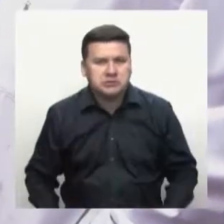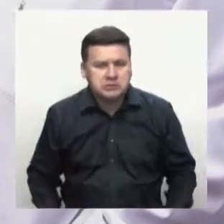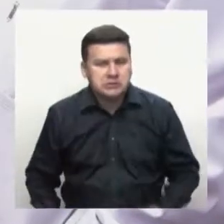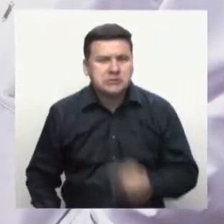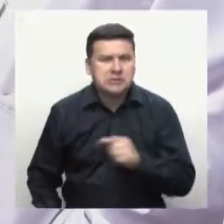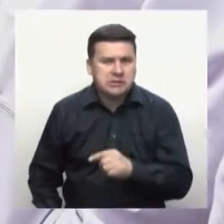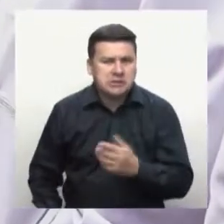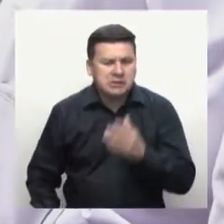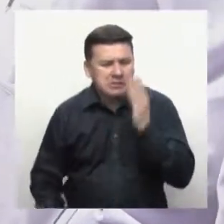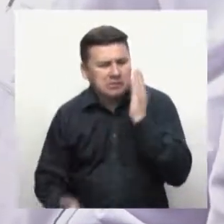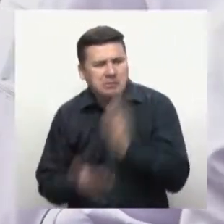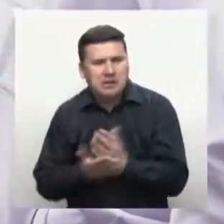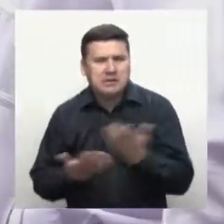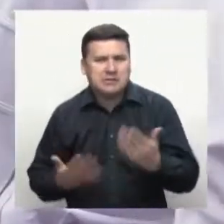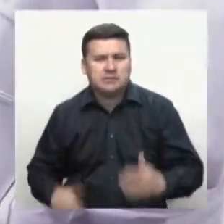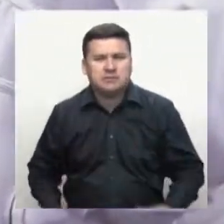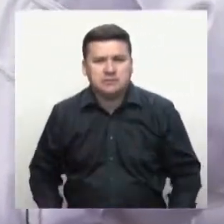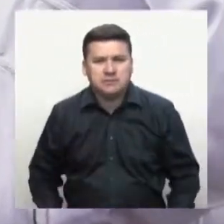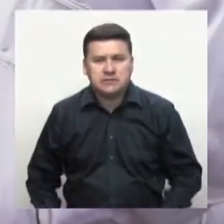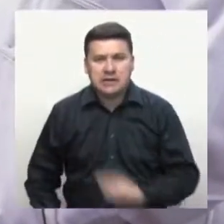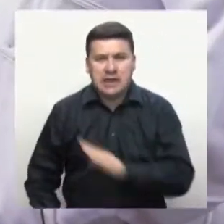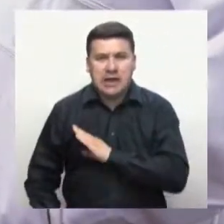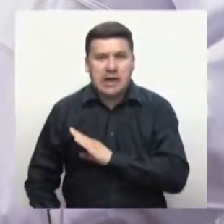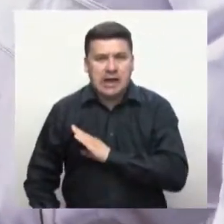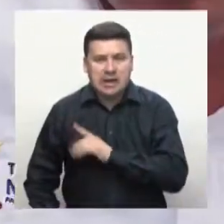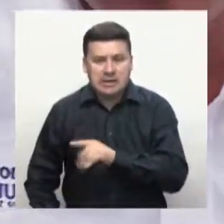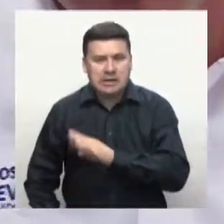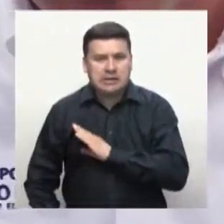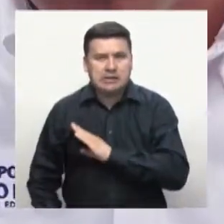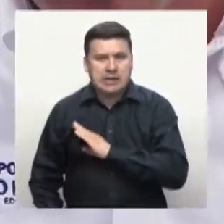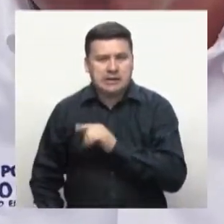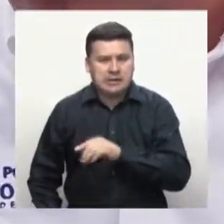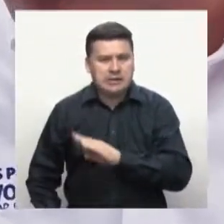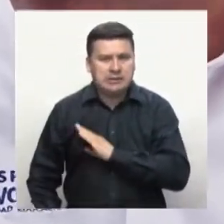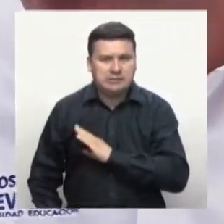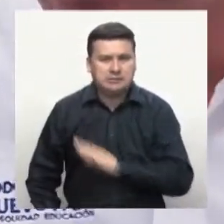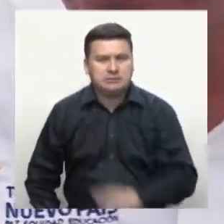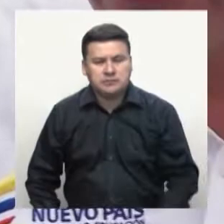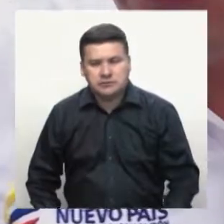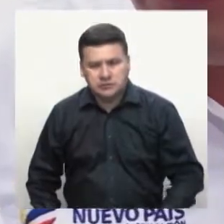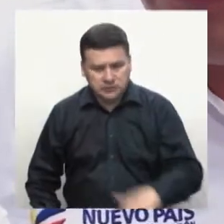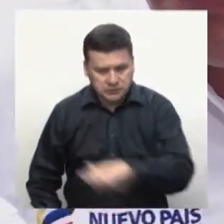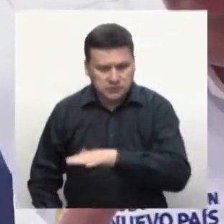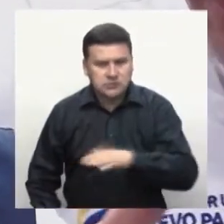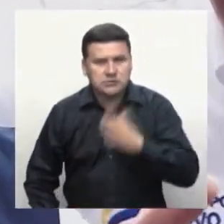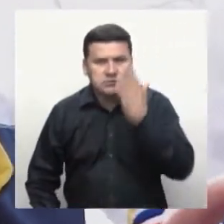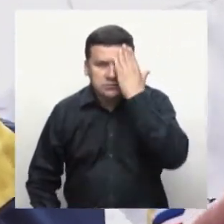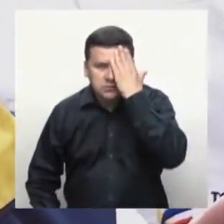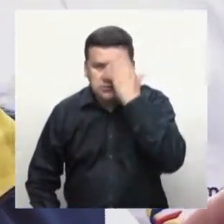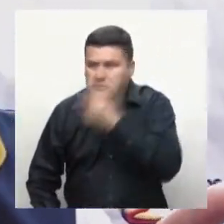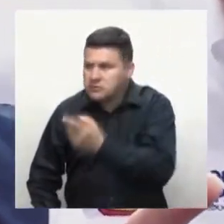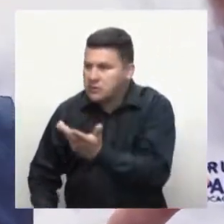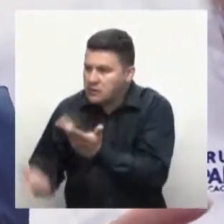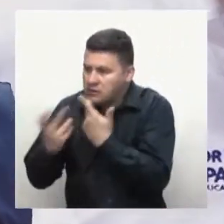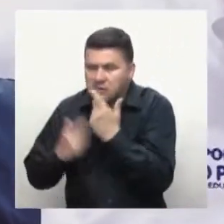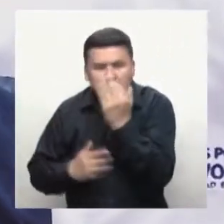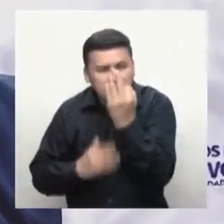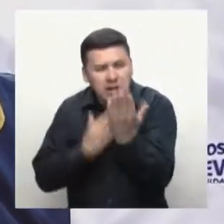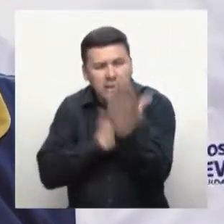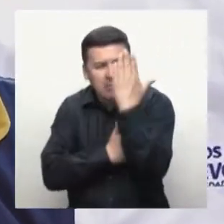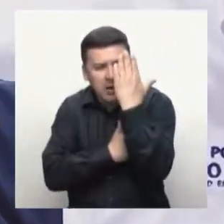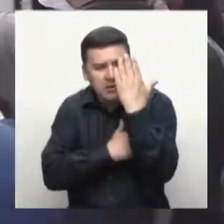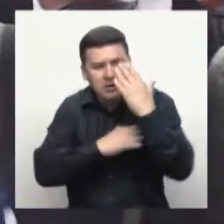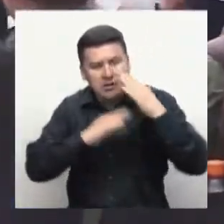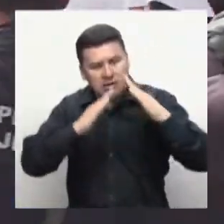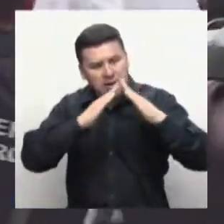alcalde desde el principio, cuando se enteró, tres de la mañana, puso en marcha